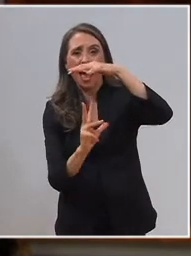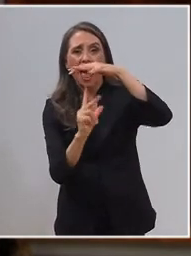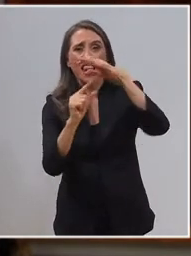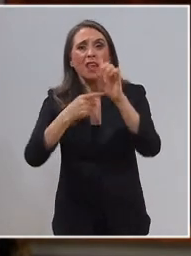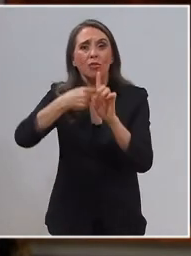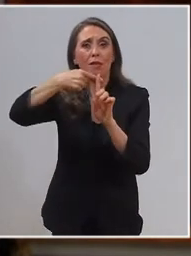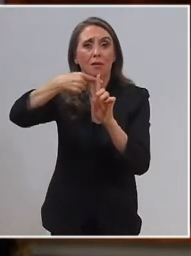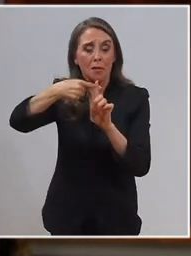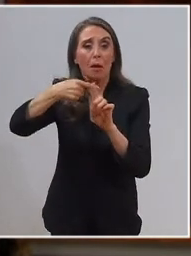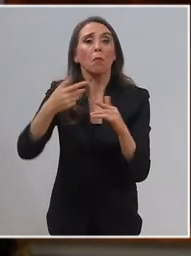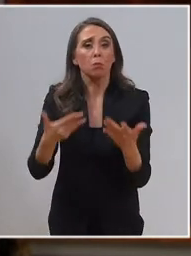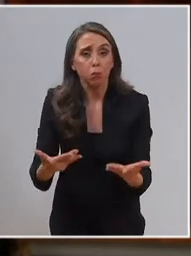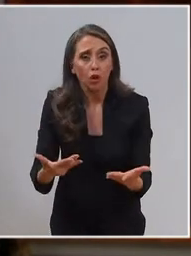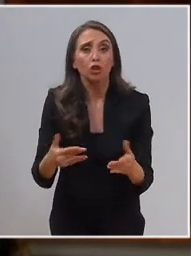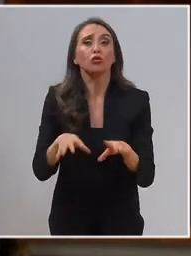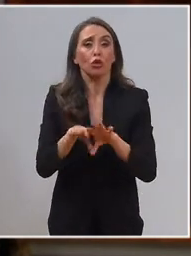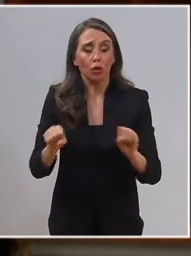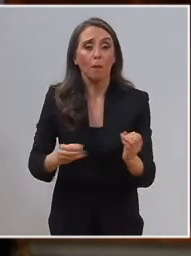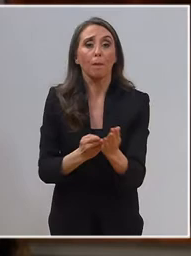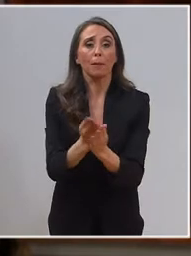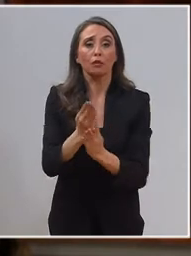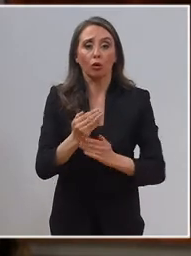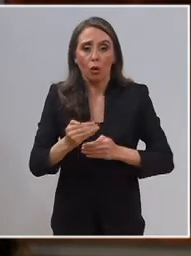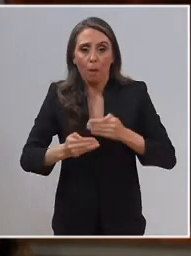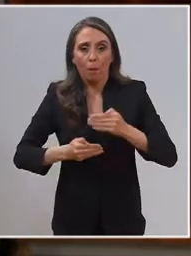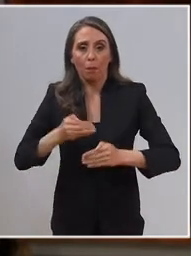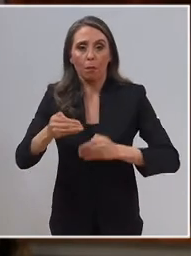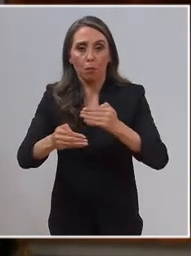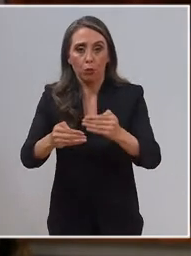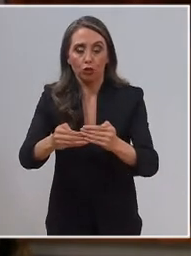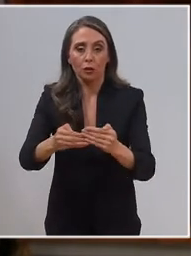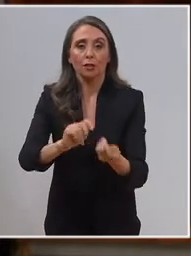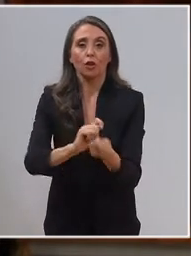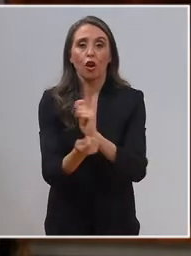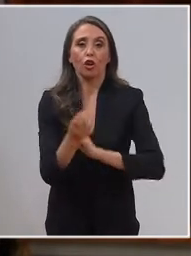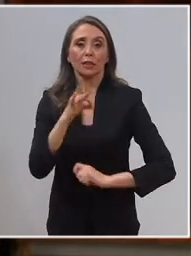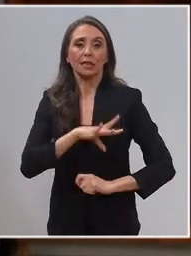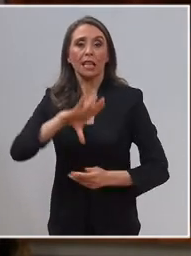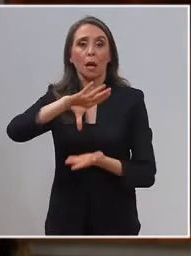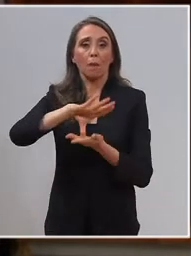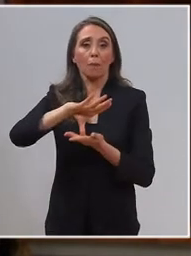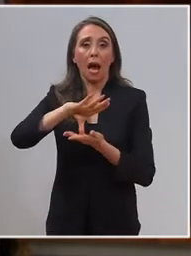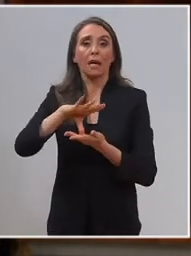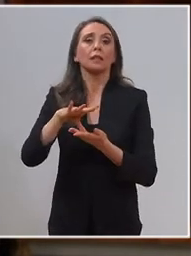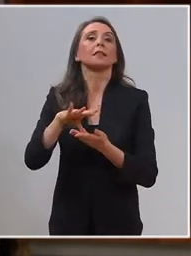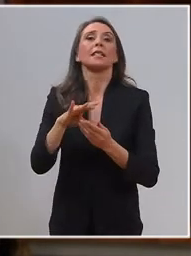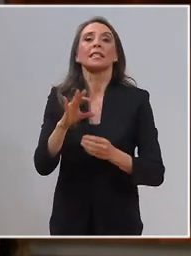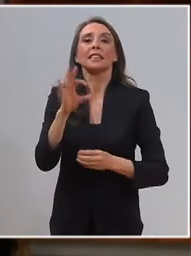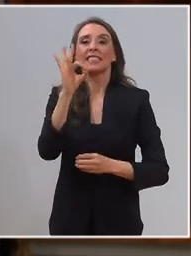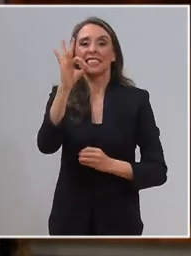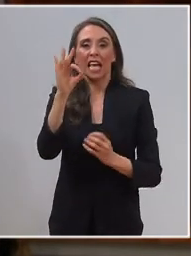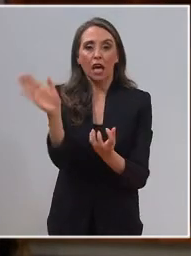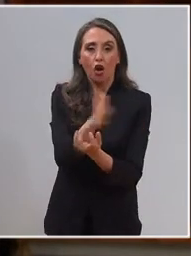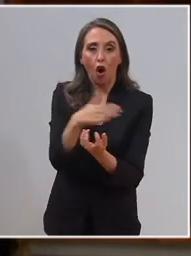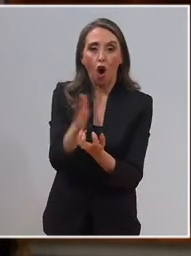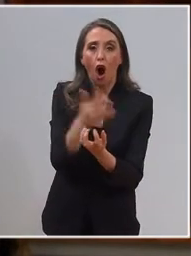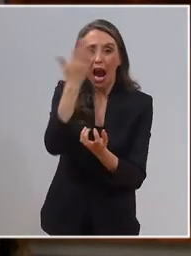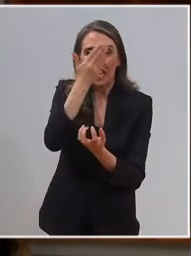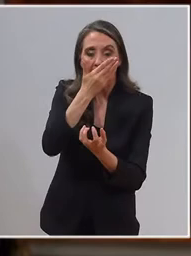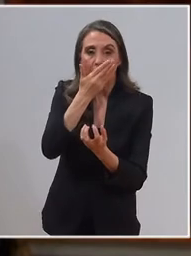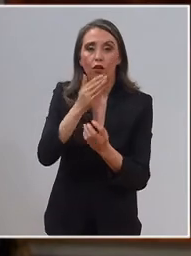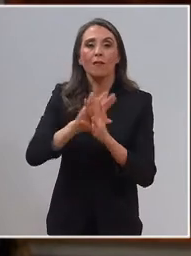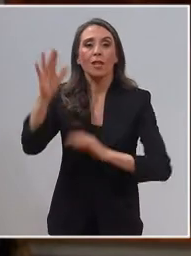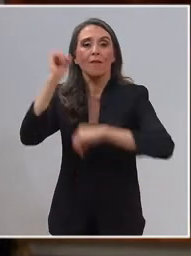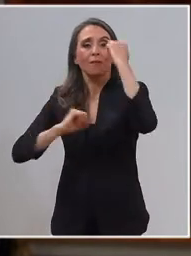eso hemos comprometido y ya está iniciado un proceso para transformar a Chile en un país carbono neutral a través de la